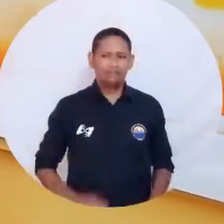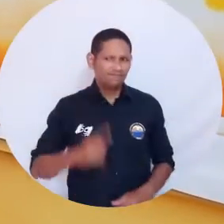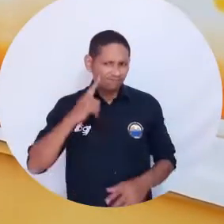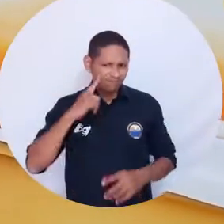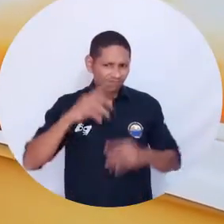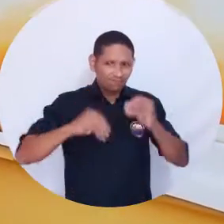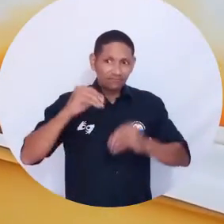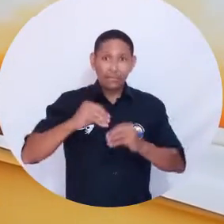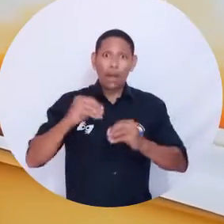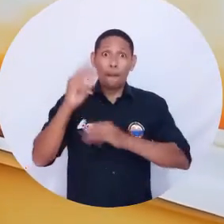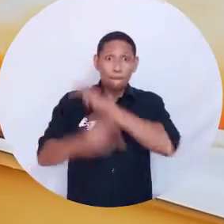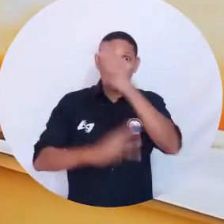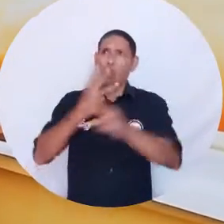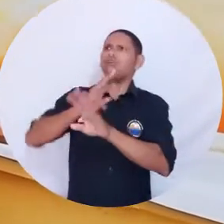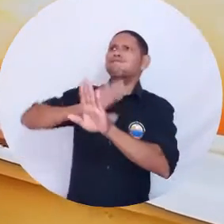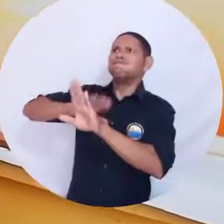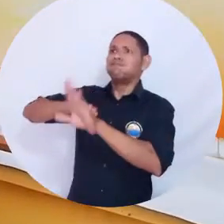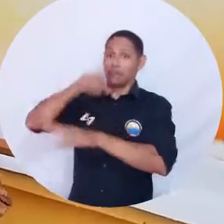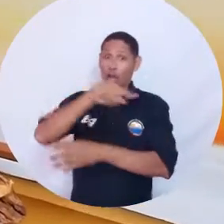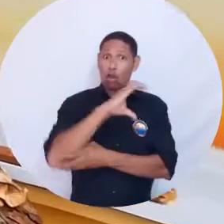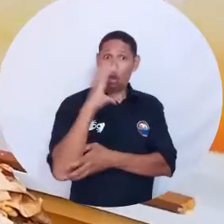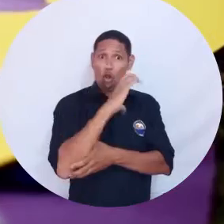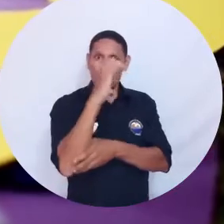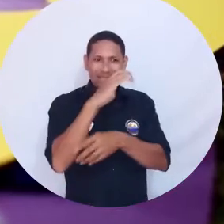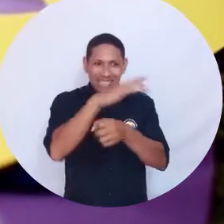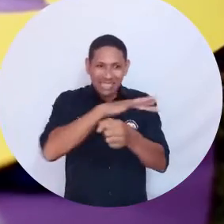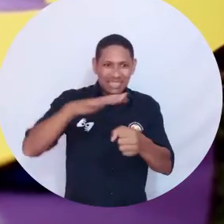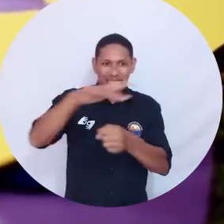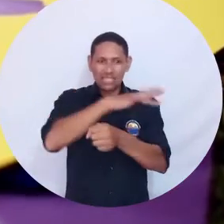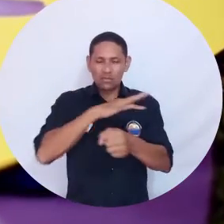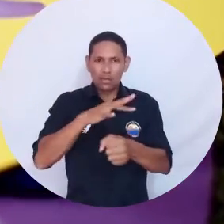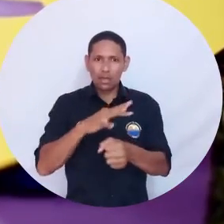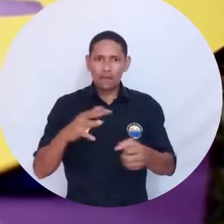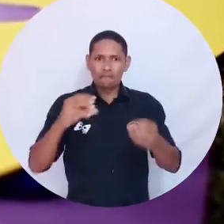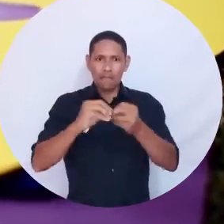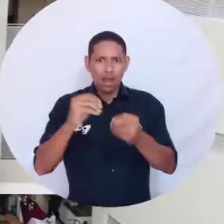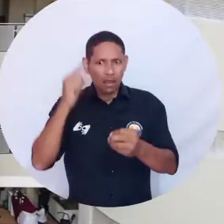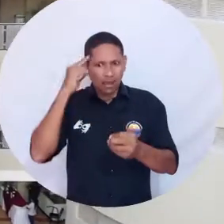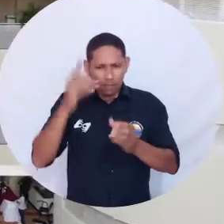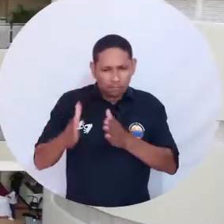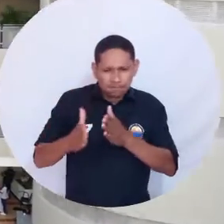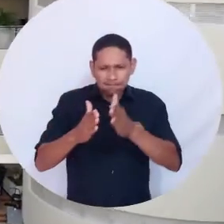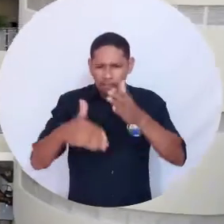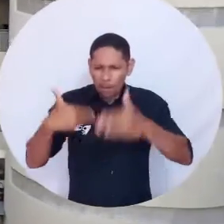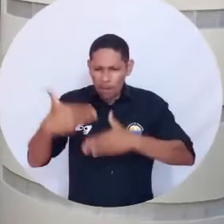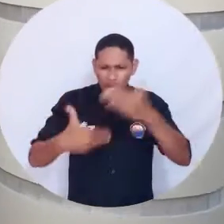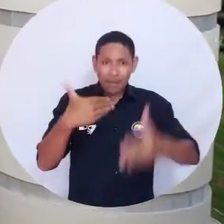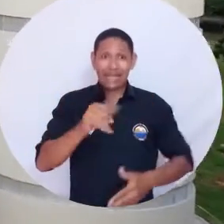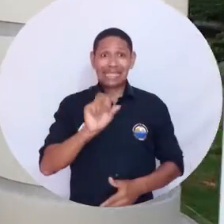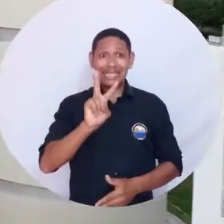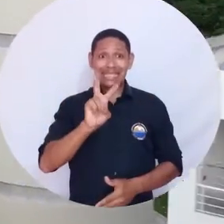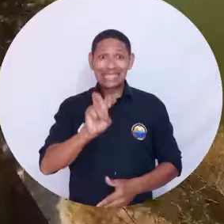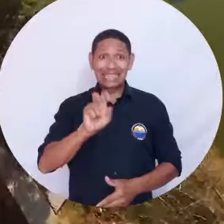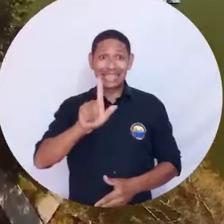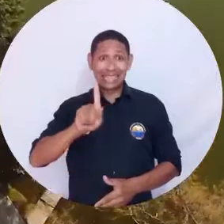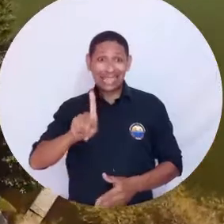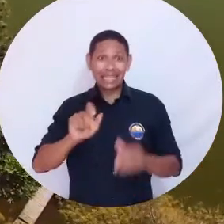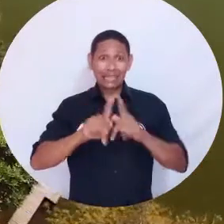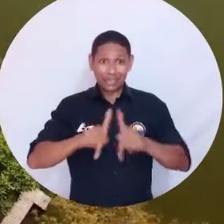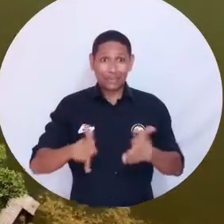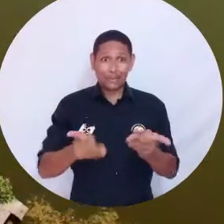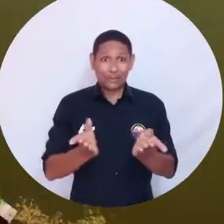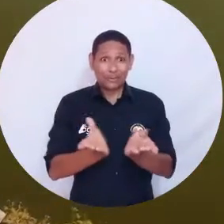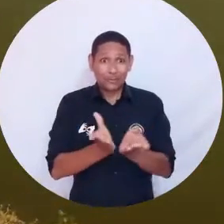Como una alternativa para enviar un mensaje al mundo sobre la situación que vive Colombia y aportar rutas para avanzar, 71 miembros de la comunidad